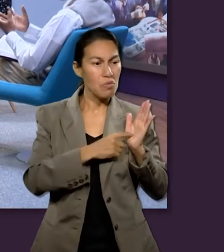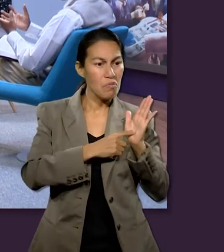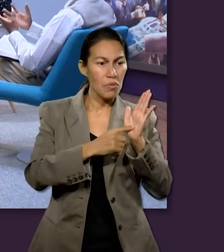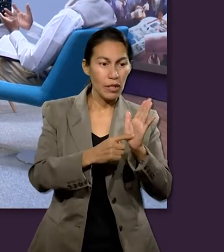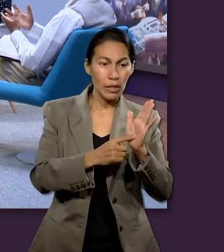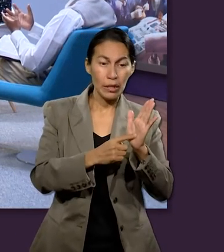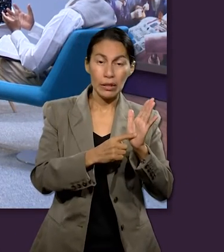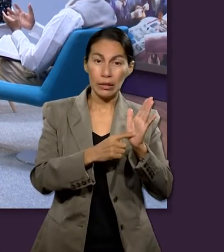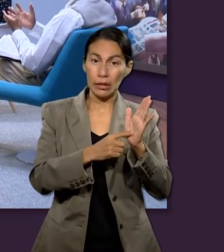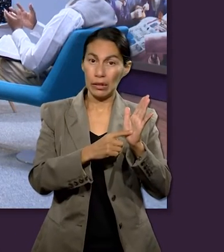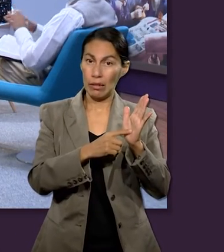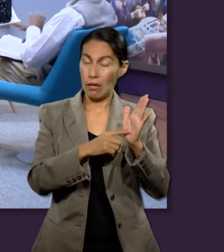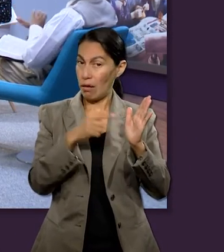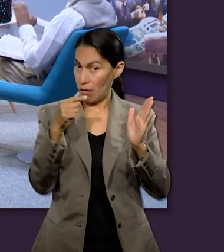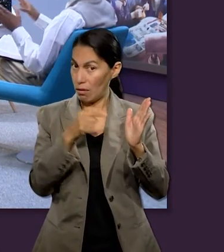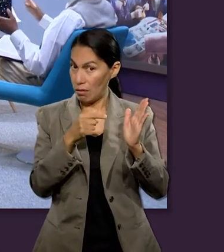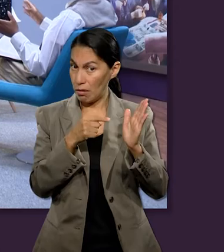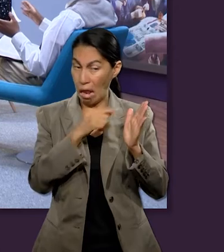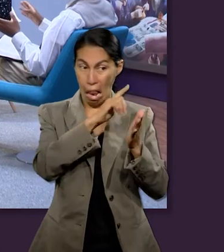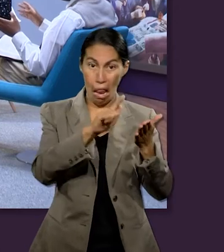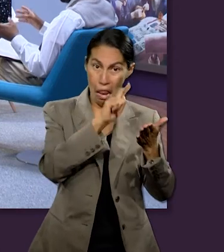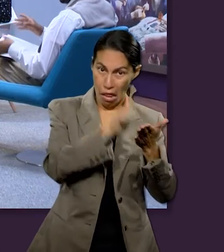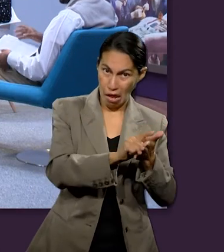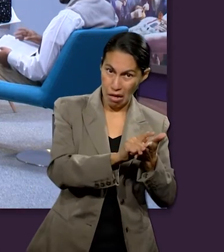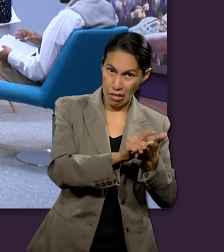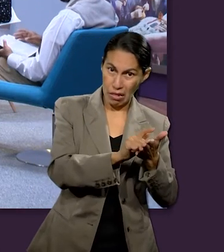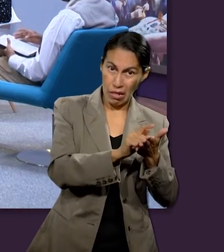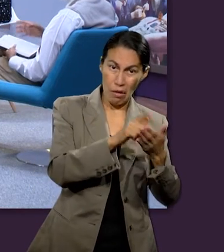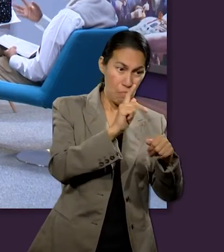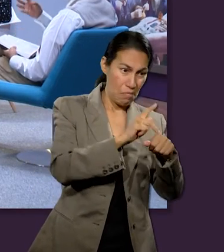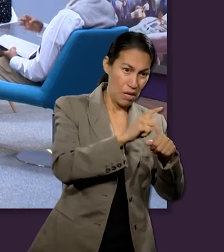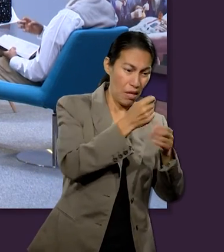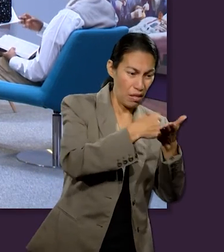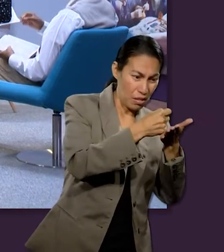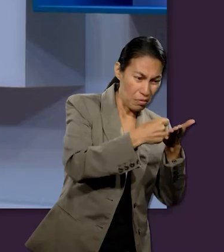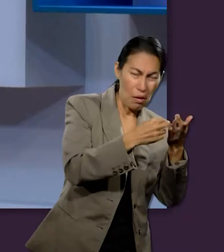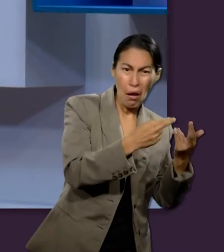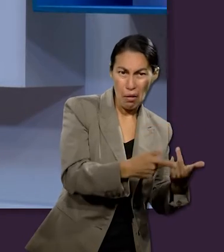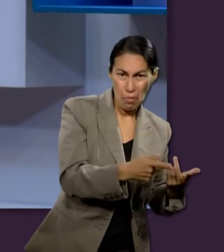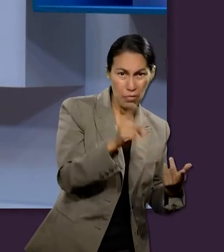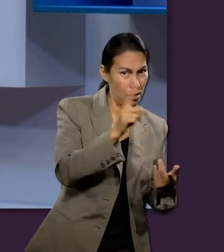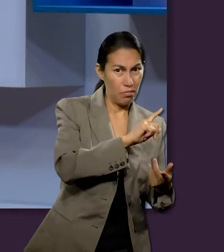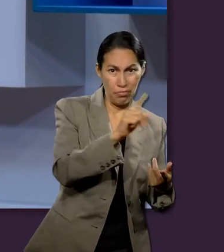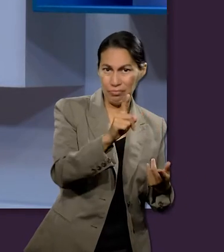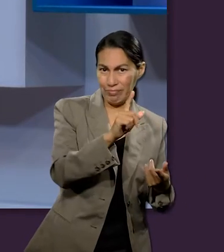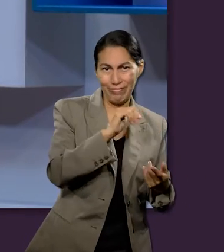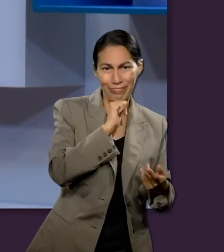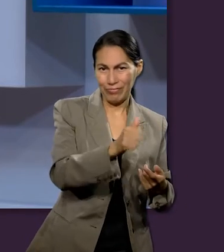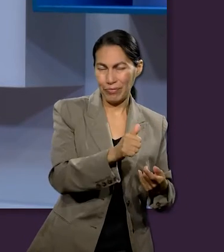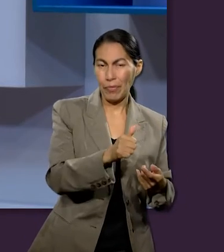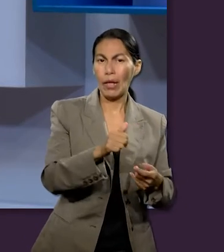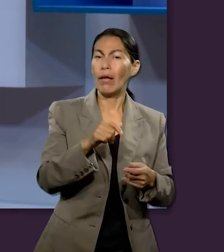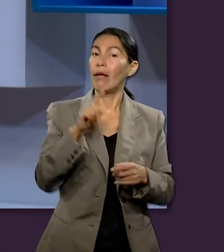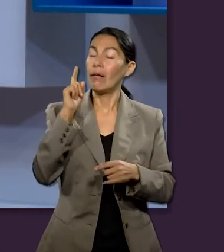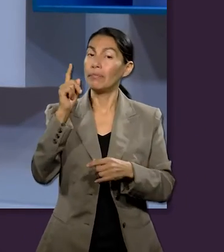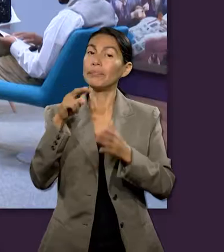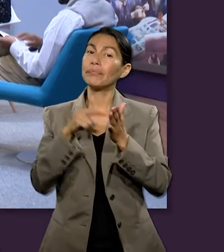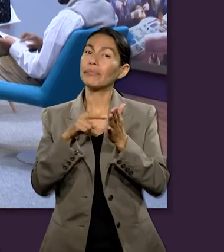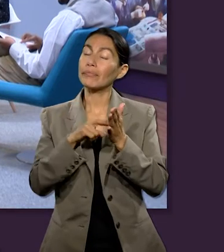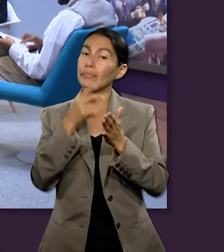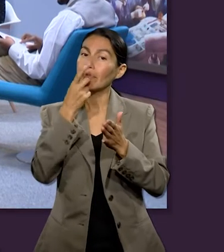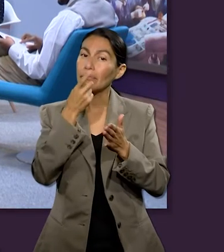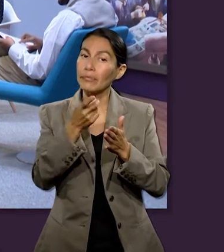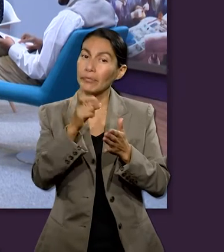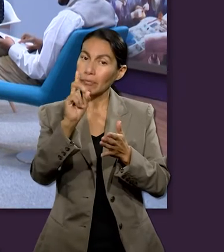su sueño para nosotros es que ya no escribirá su ley en tablas de piedra que se pueden romper, sino que,